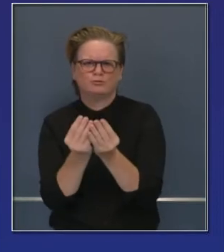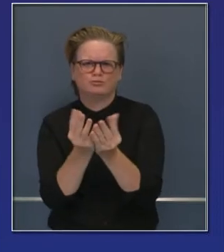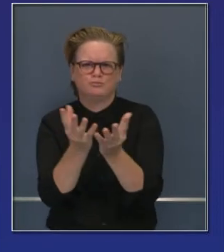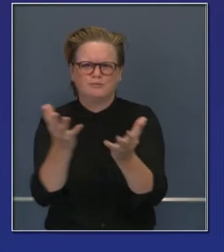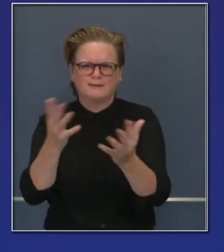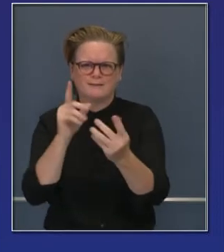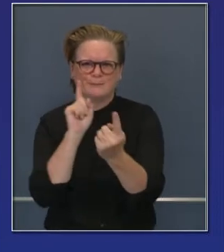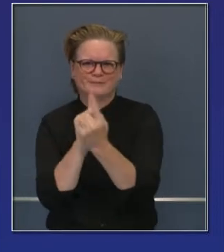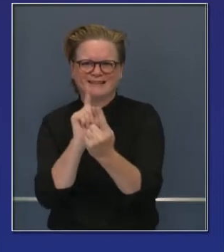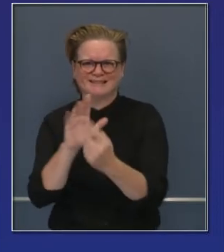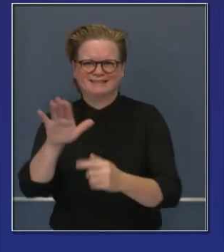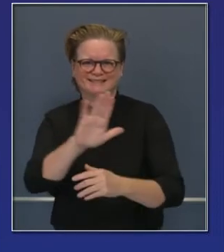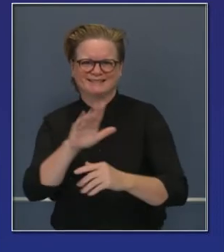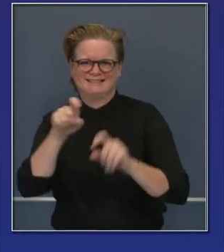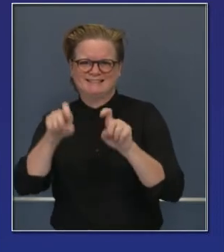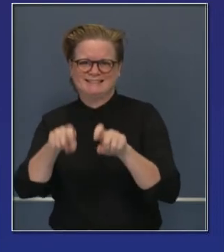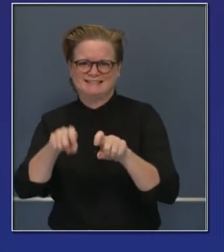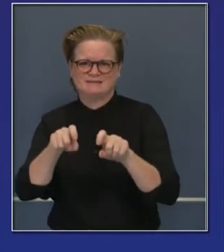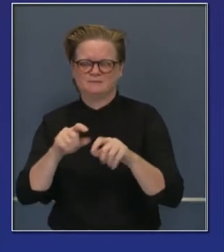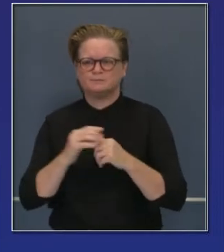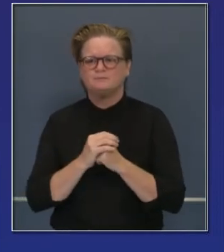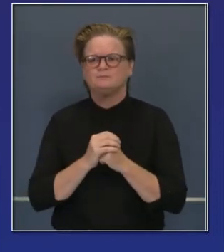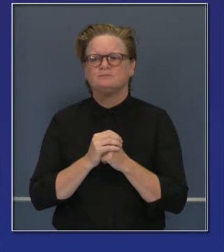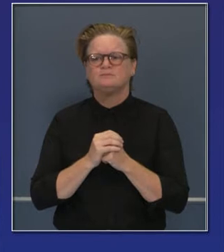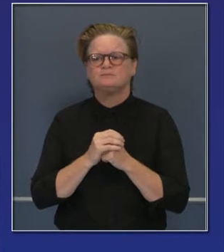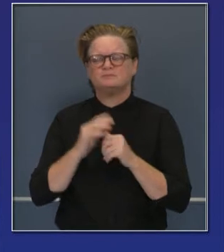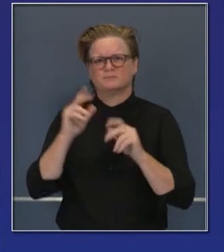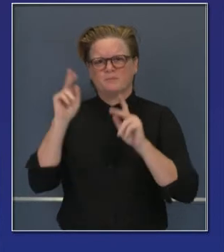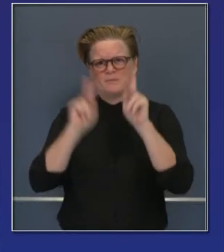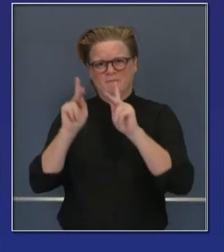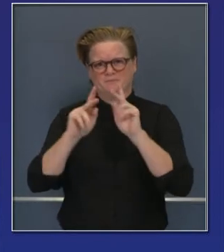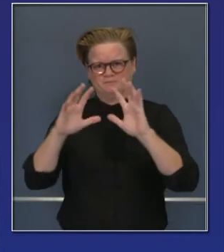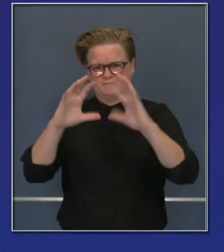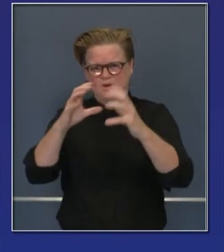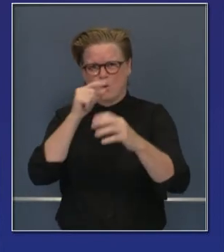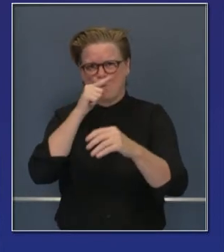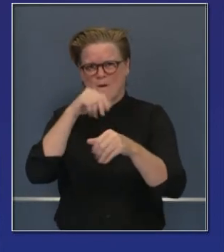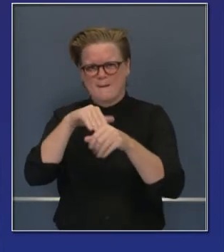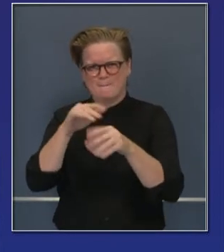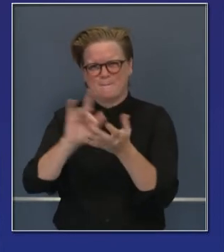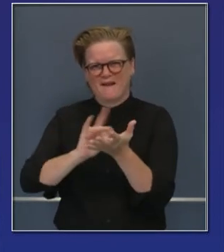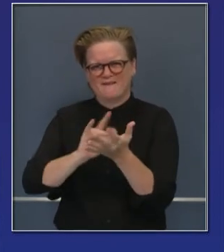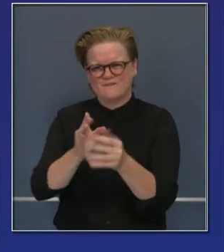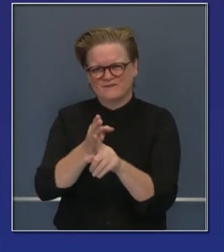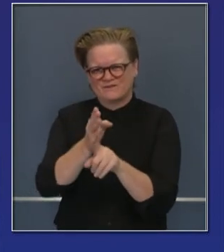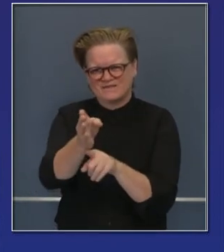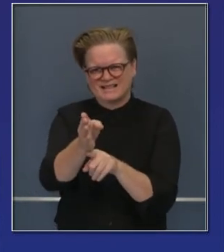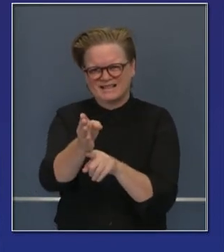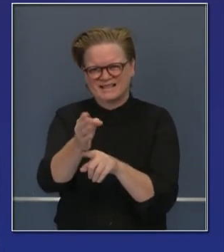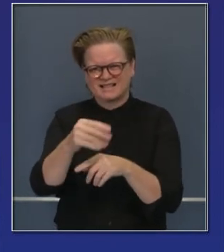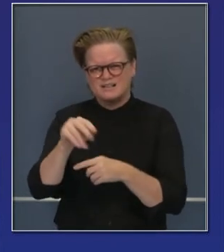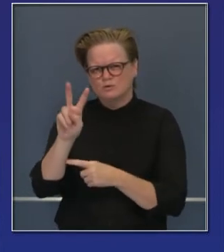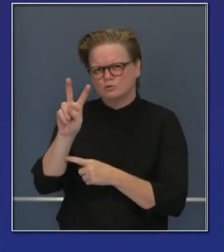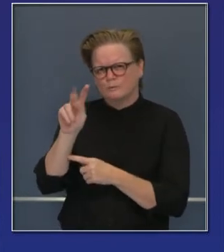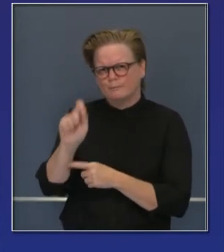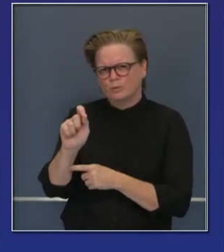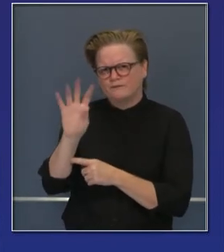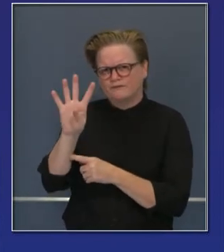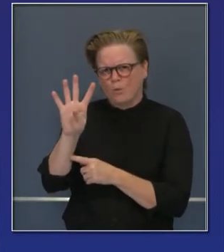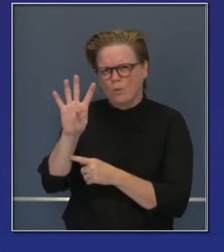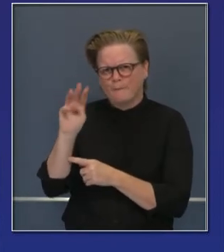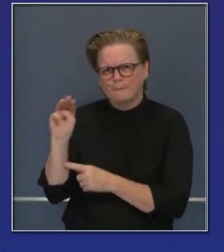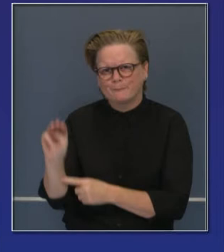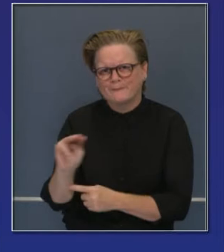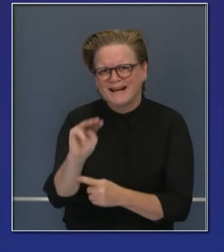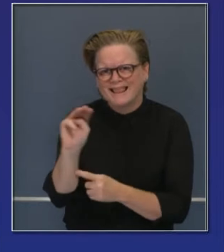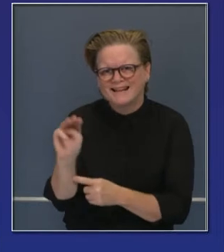identificar a 2.4 millones de personas. Estamos decidiendo los grupos, subgrupos de esos